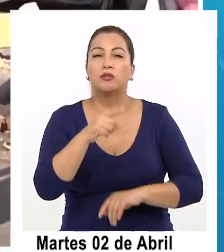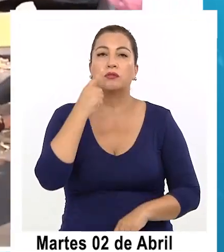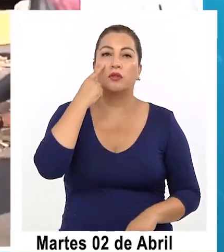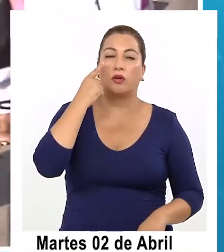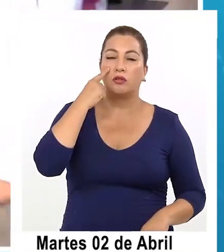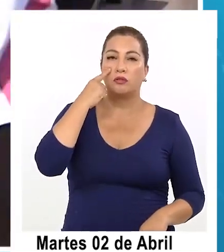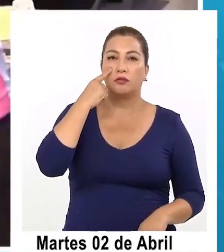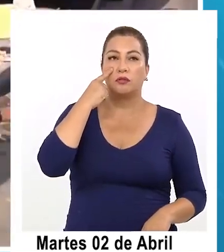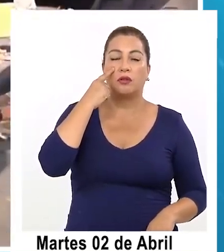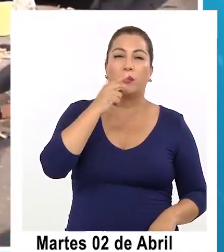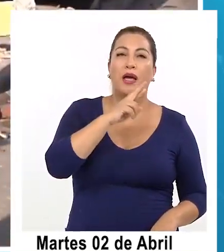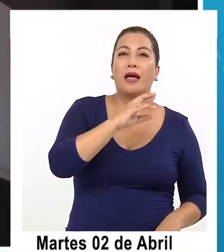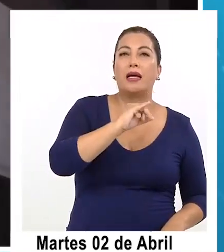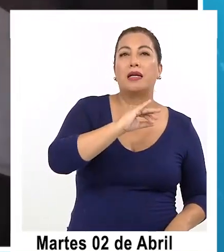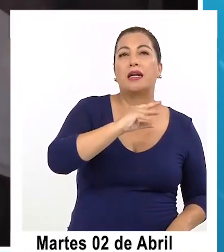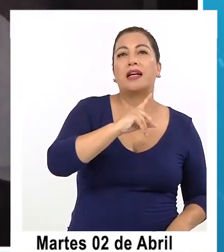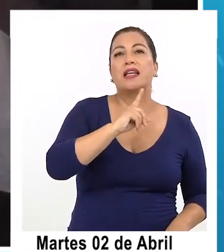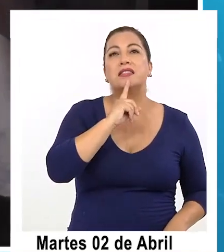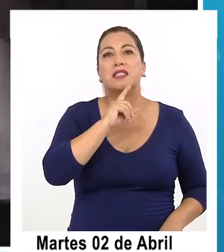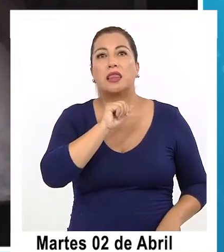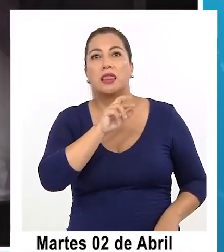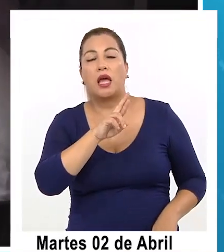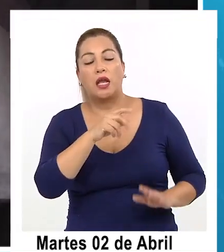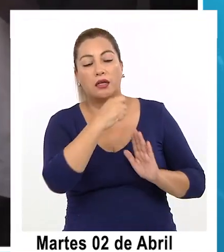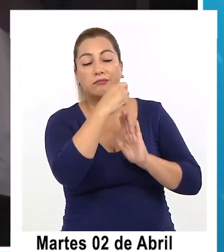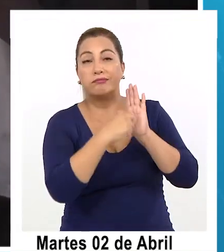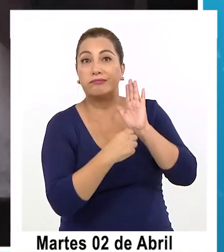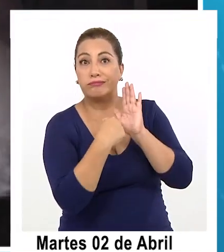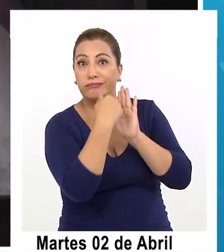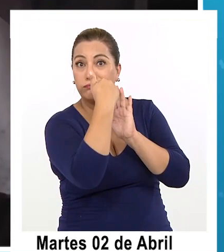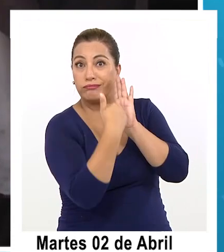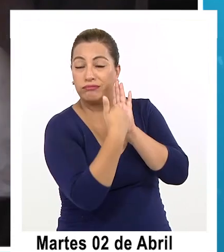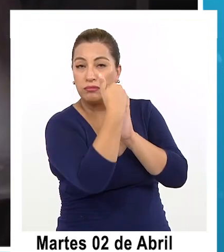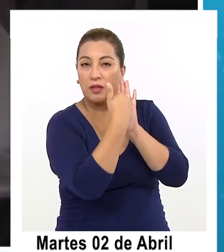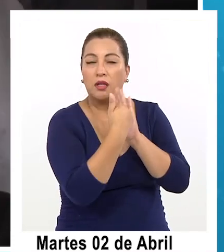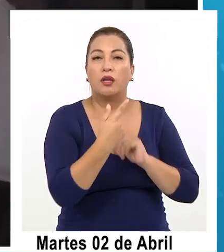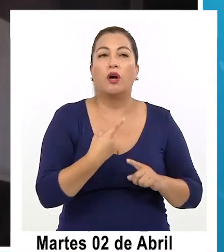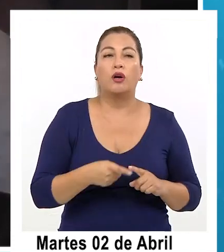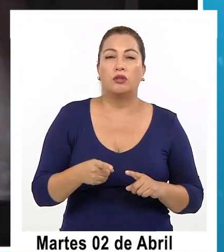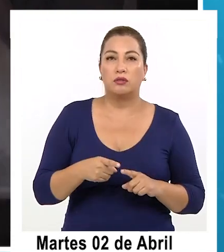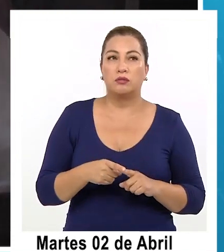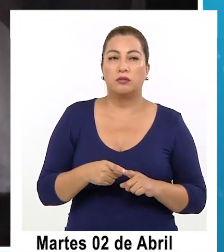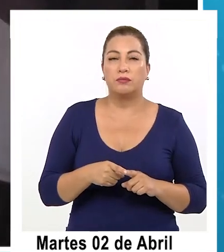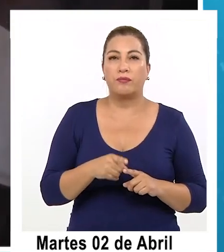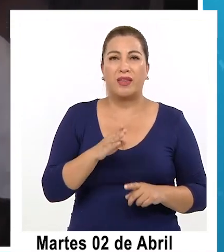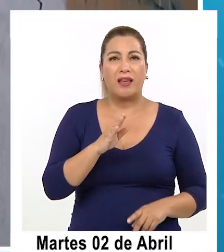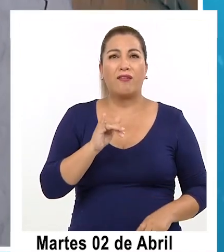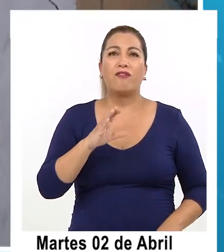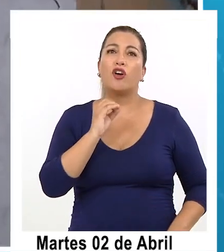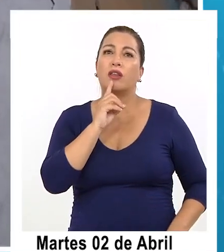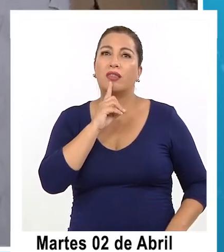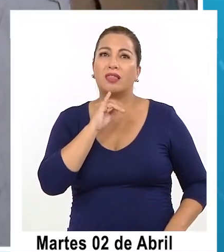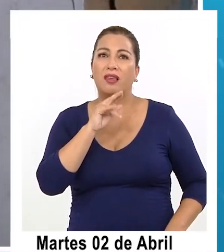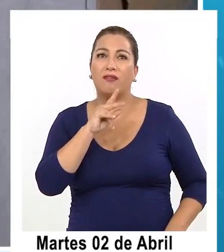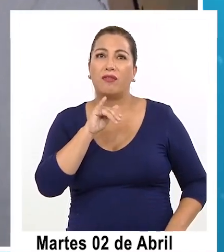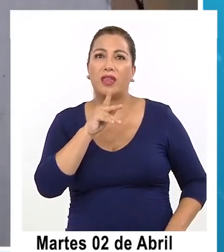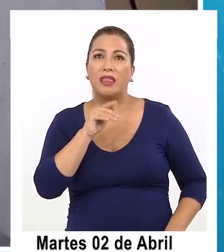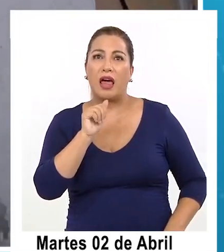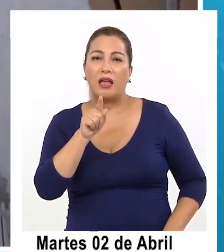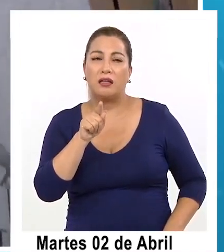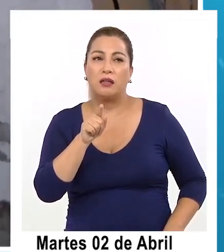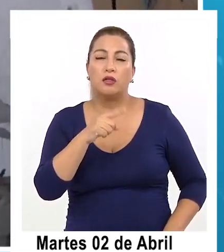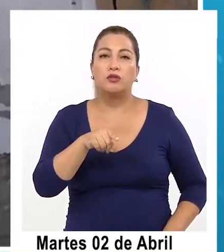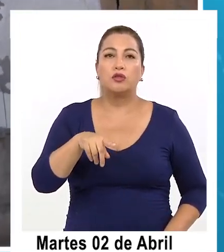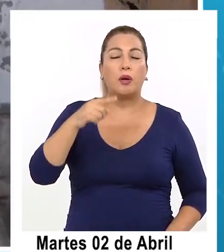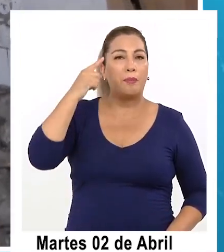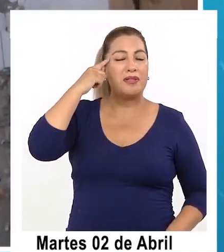esa escala de Richter el impacto que tuvo pero también hay una cosa que se llama la directividad que es cuánto rompió y se esperaban